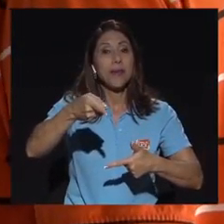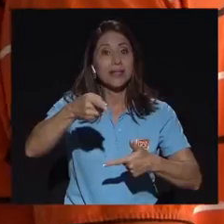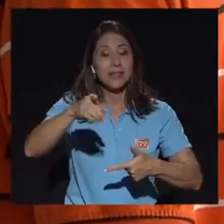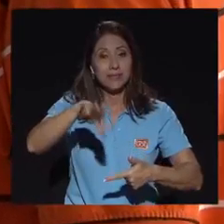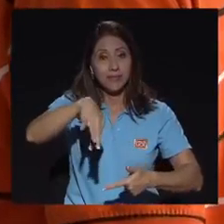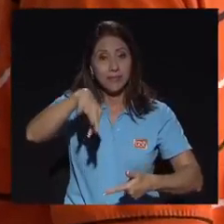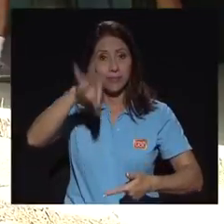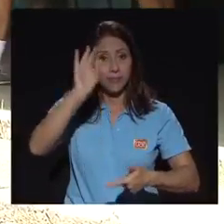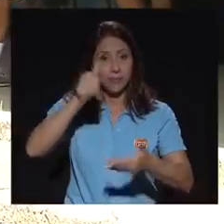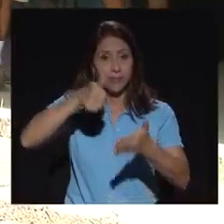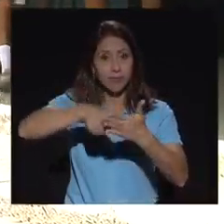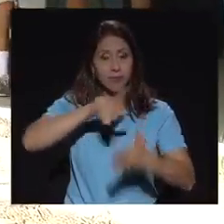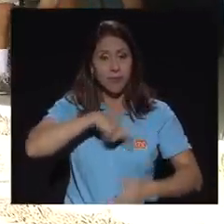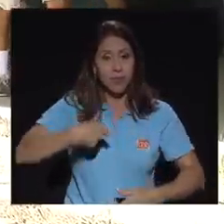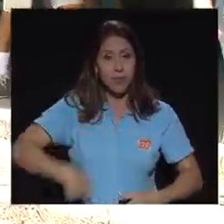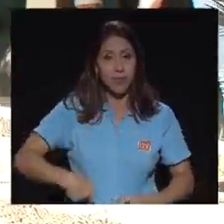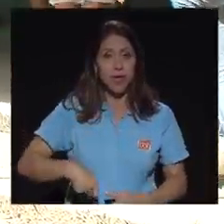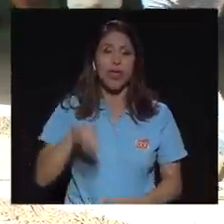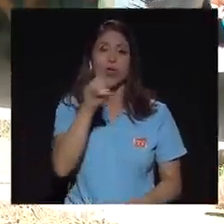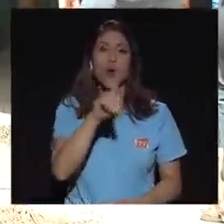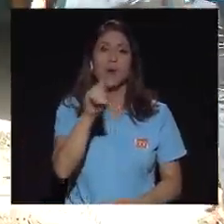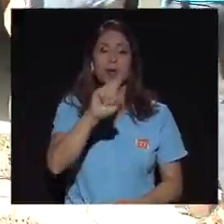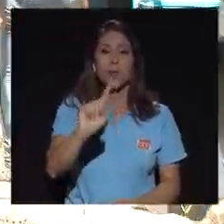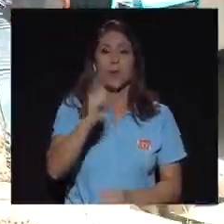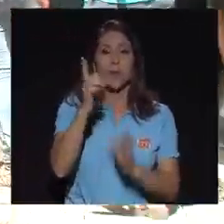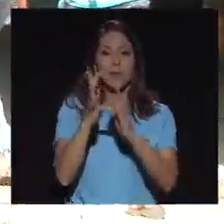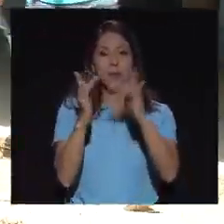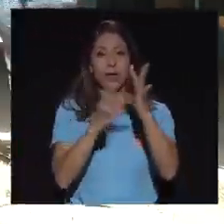efectuarán el próximo domingo 1 de abril.